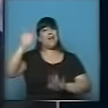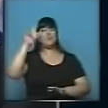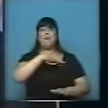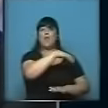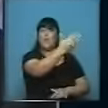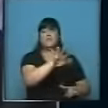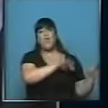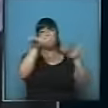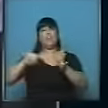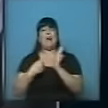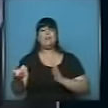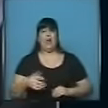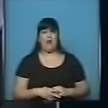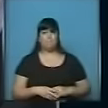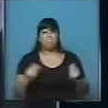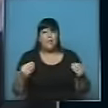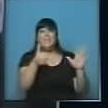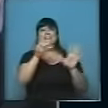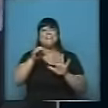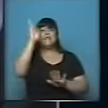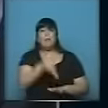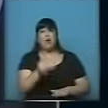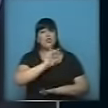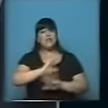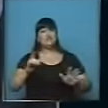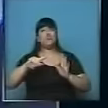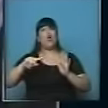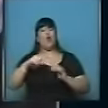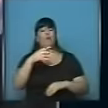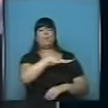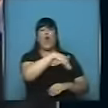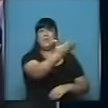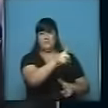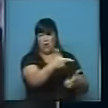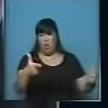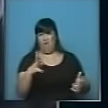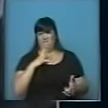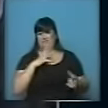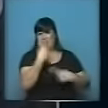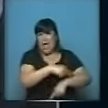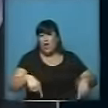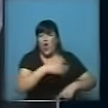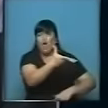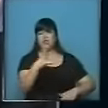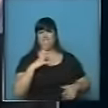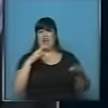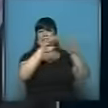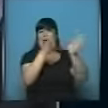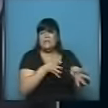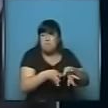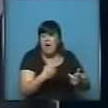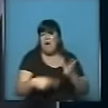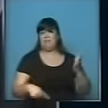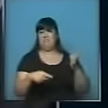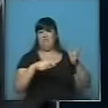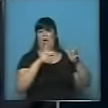consultas por año, estamos ya en el 60% que atiende en la provincia de Buenos Aires, por falta de insumos, por falta de equipamiento, por problemas